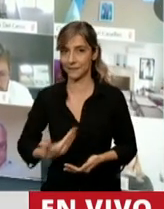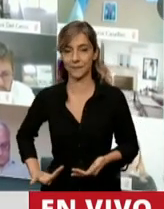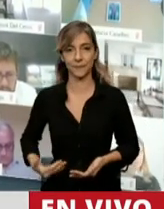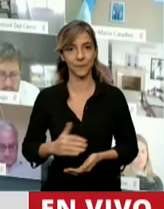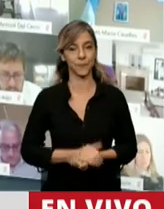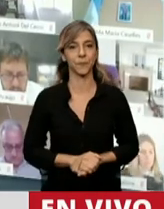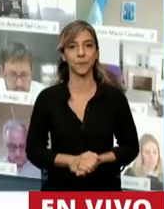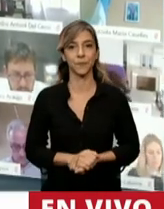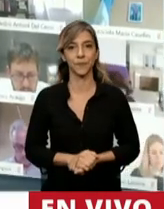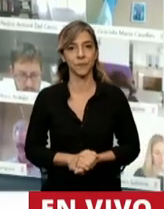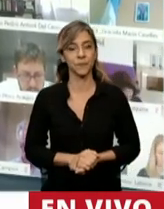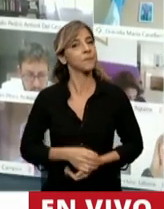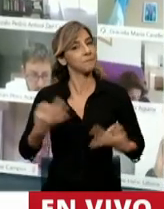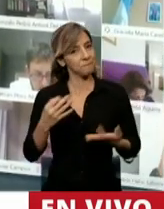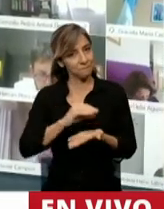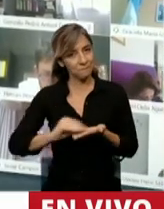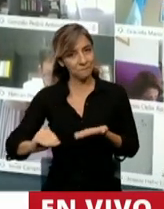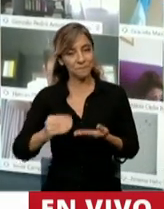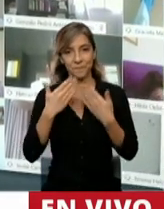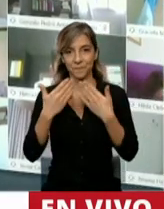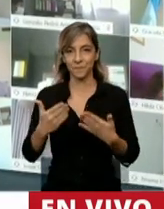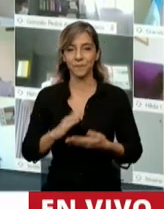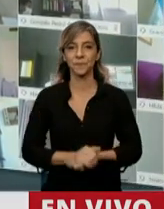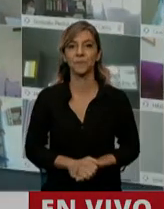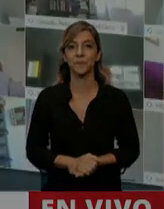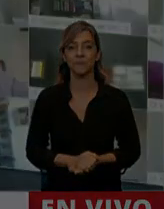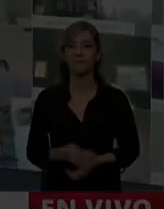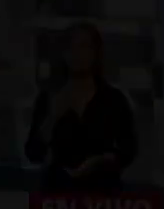Bien, diputado, muchas gracias. Gracias, diputado Heller.